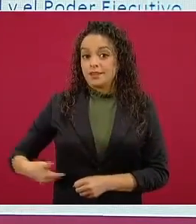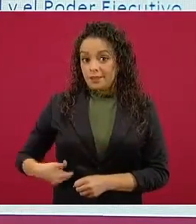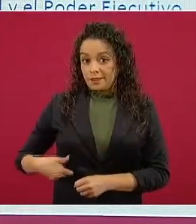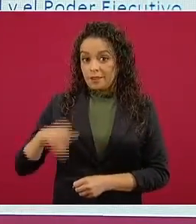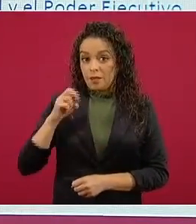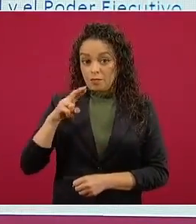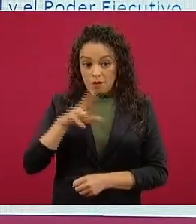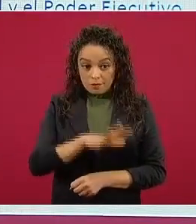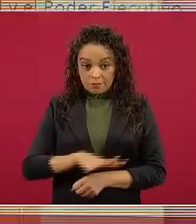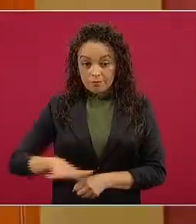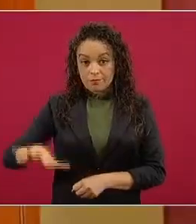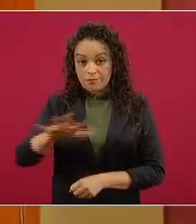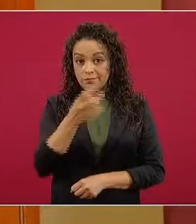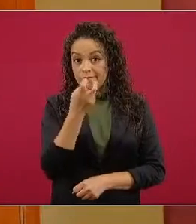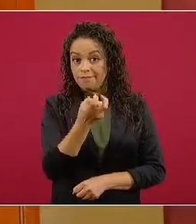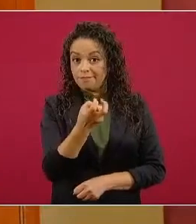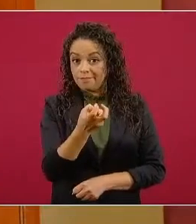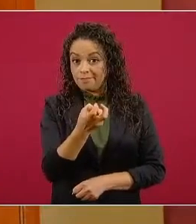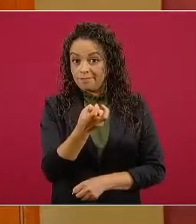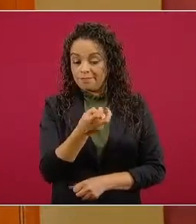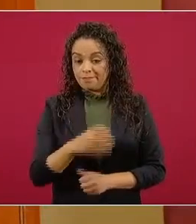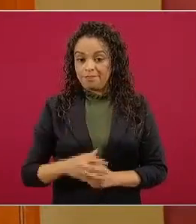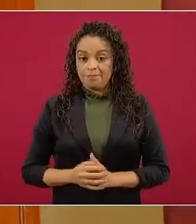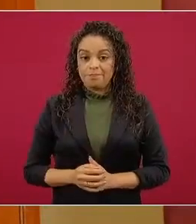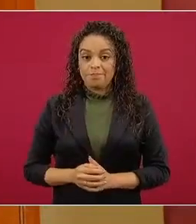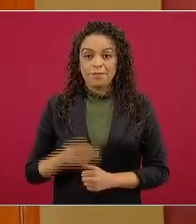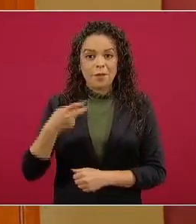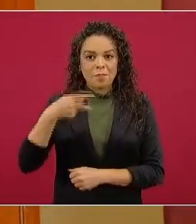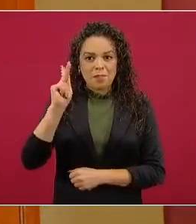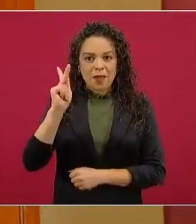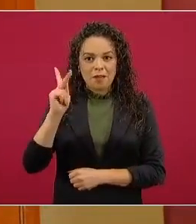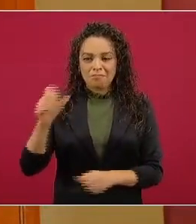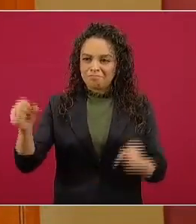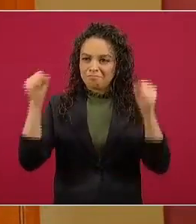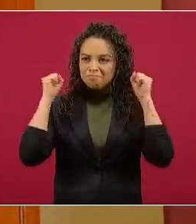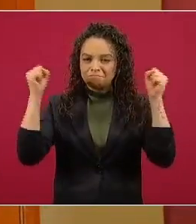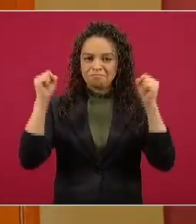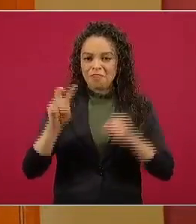pero que viva la libertad